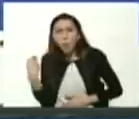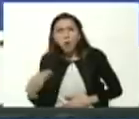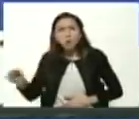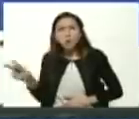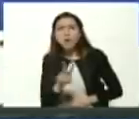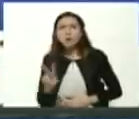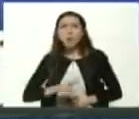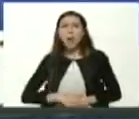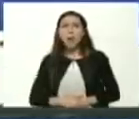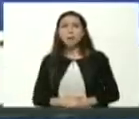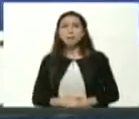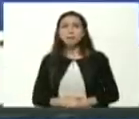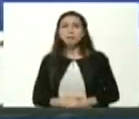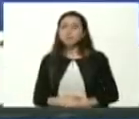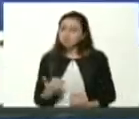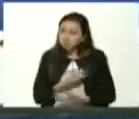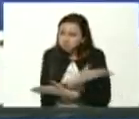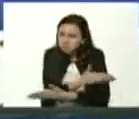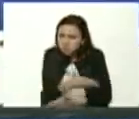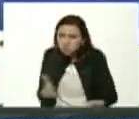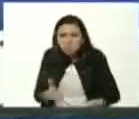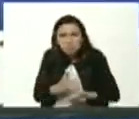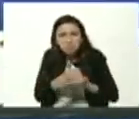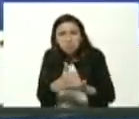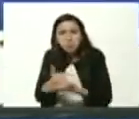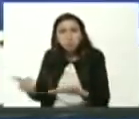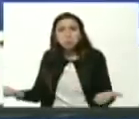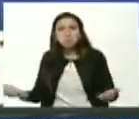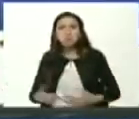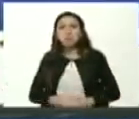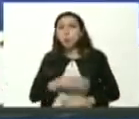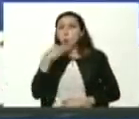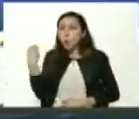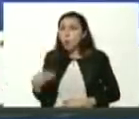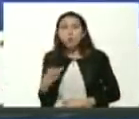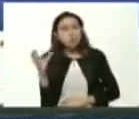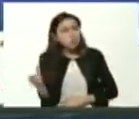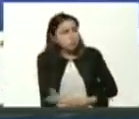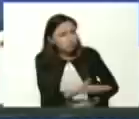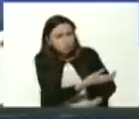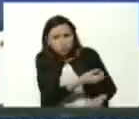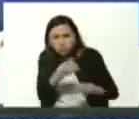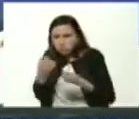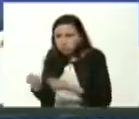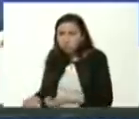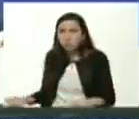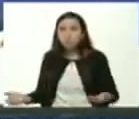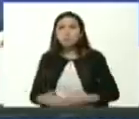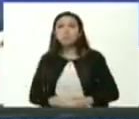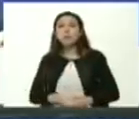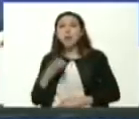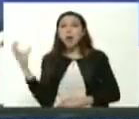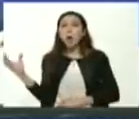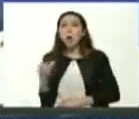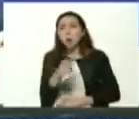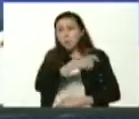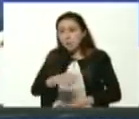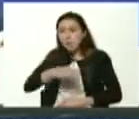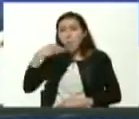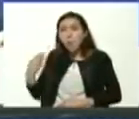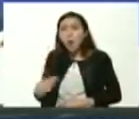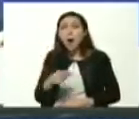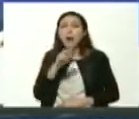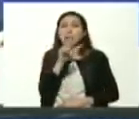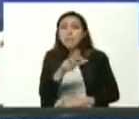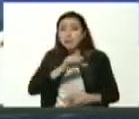de solidaridad con la juventud colombiana la juventud colombiana tiene tres